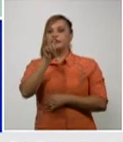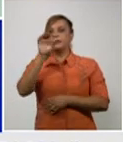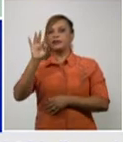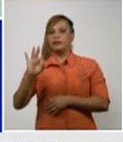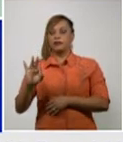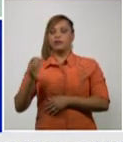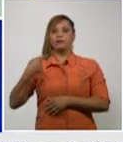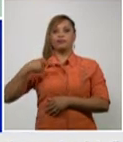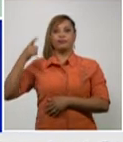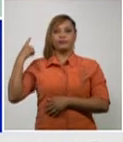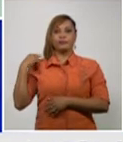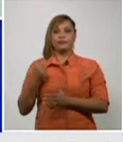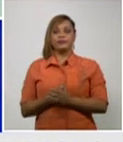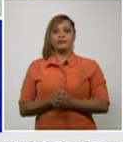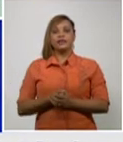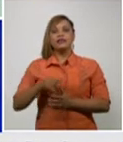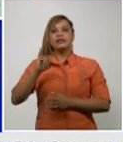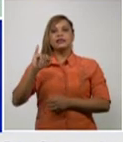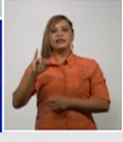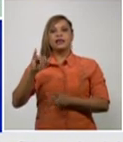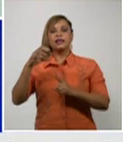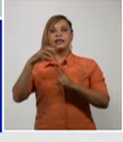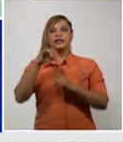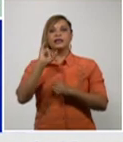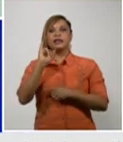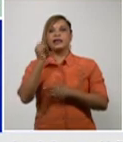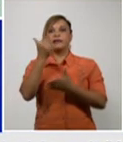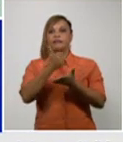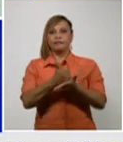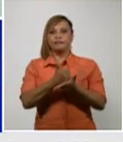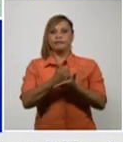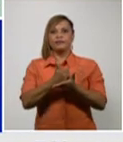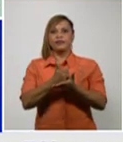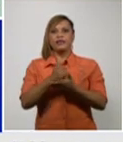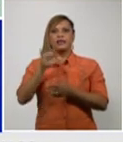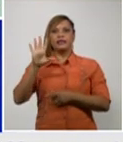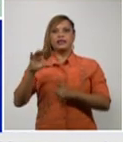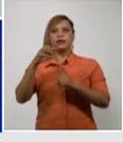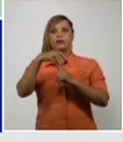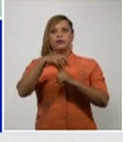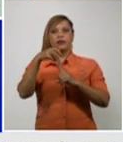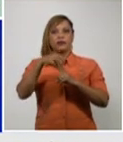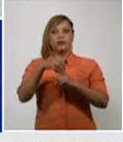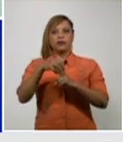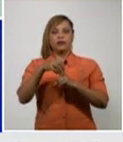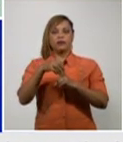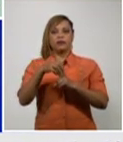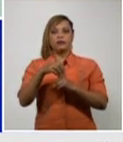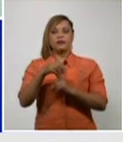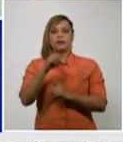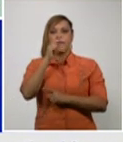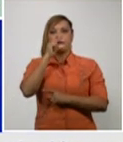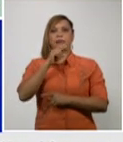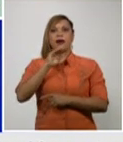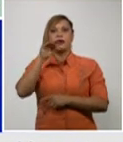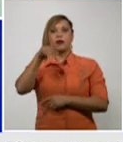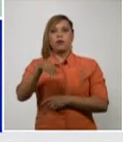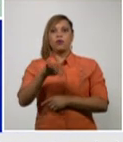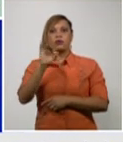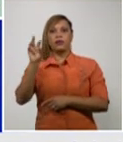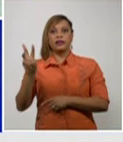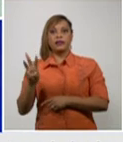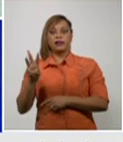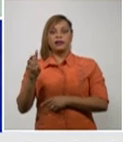6 del municipio Artemisa 5 de San Cristóbal 3 de Bahía Onda 2 de